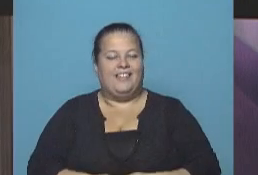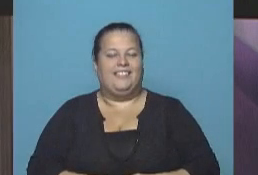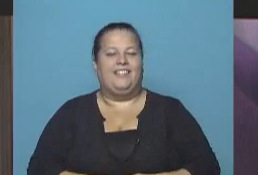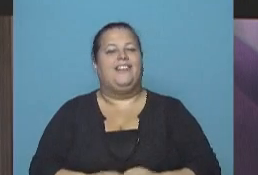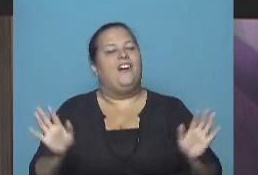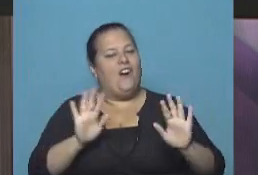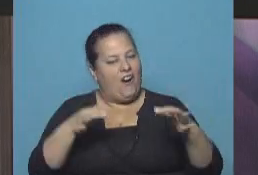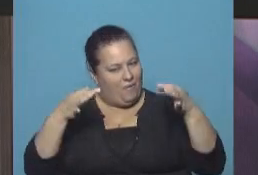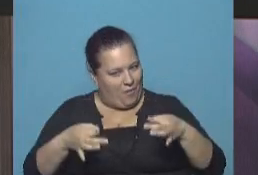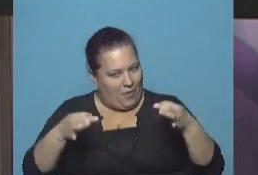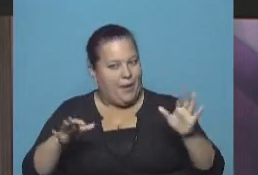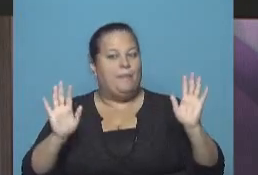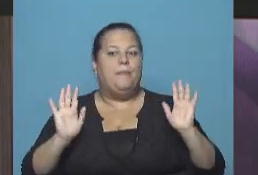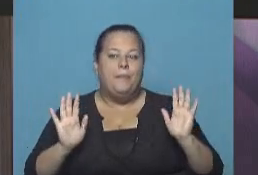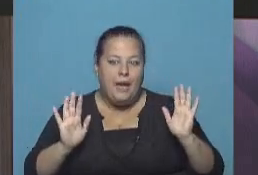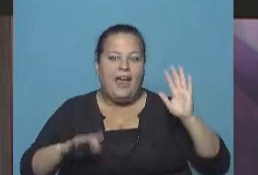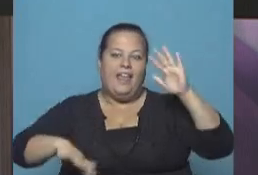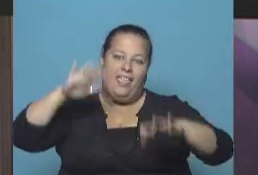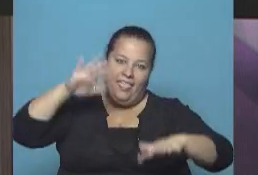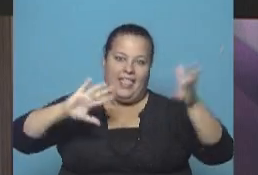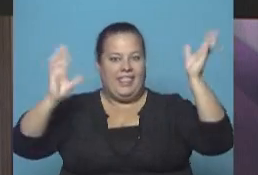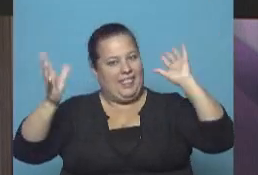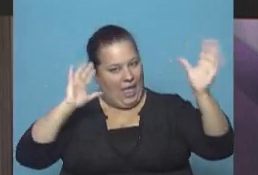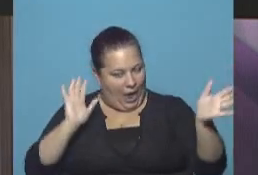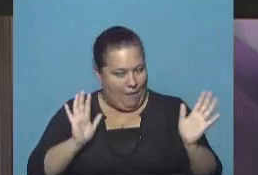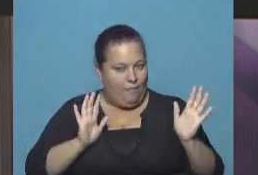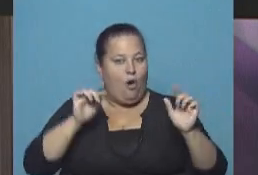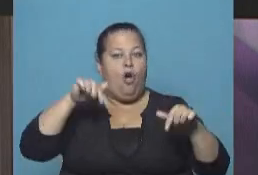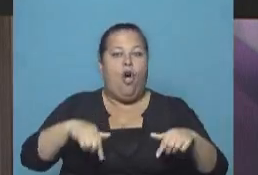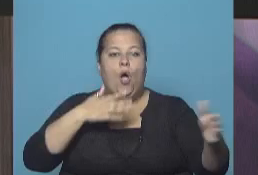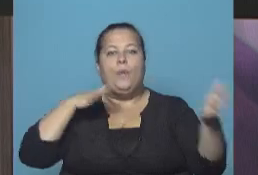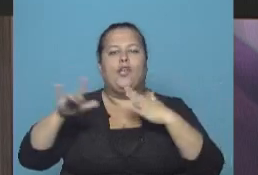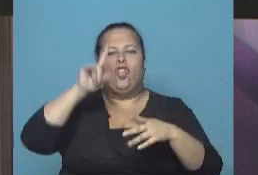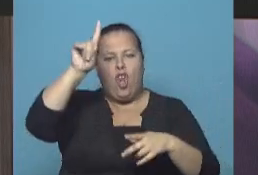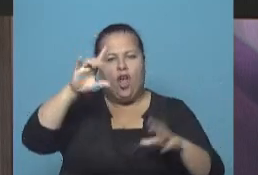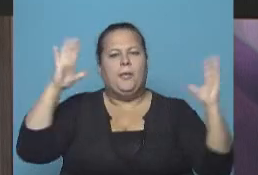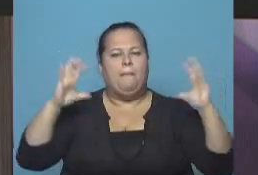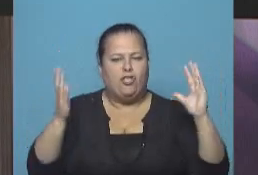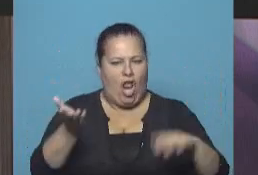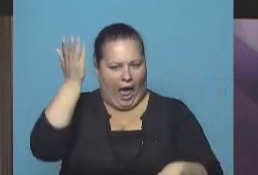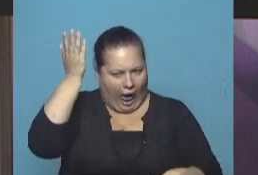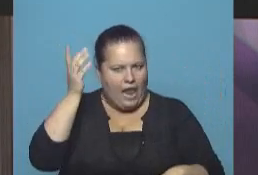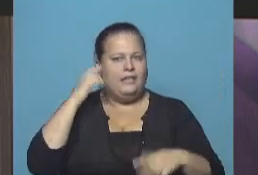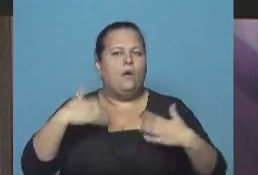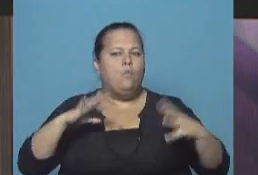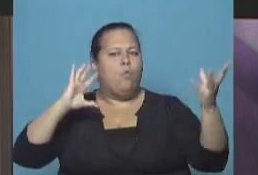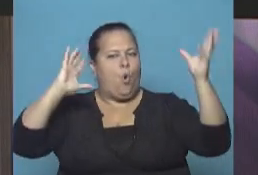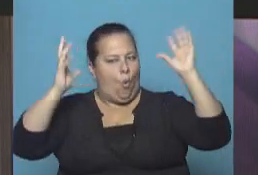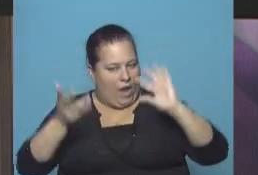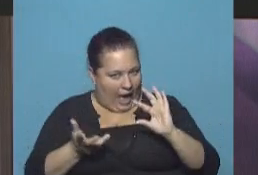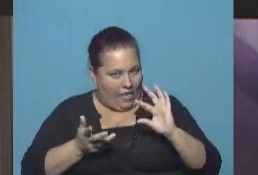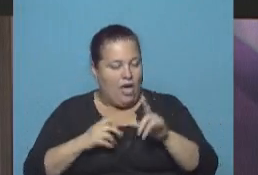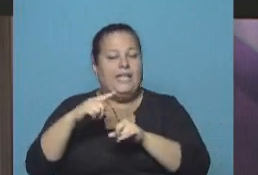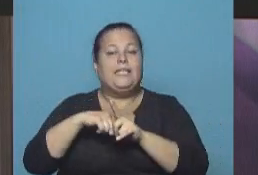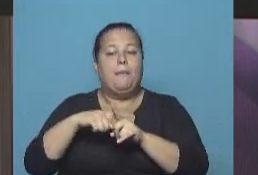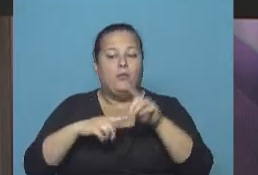Hola, muy bien, pero está variable el tiempo. Hoy con viento norte, alta presión atmosférica y bastante nublado, la